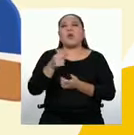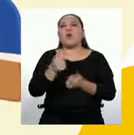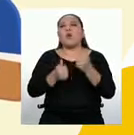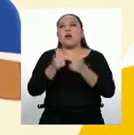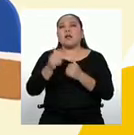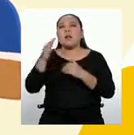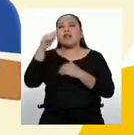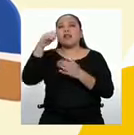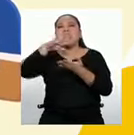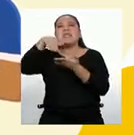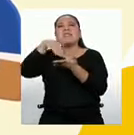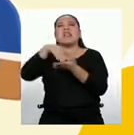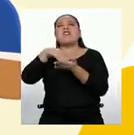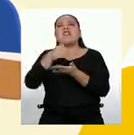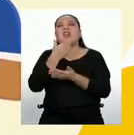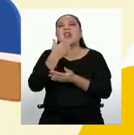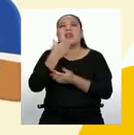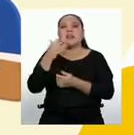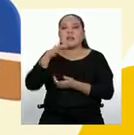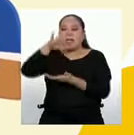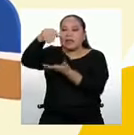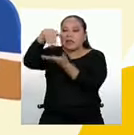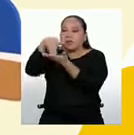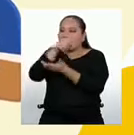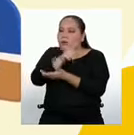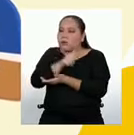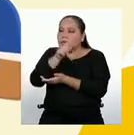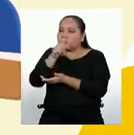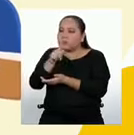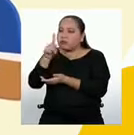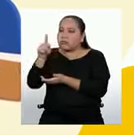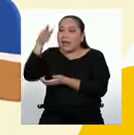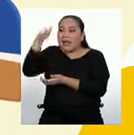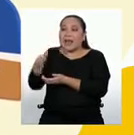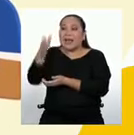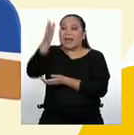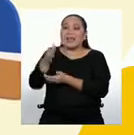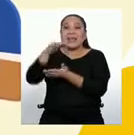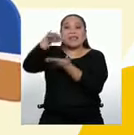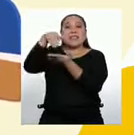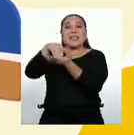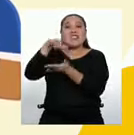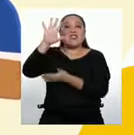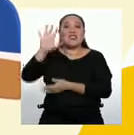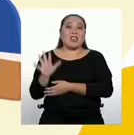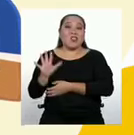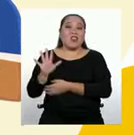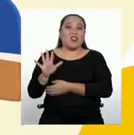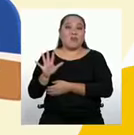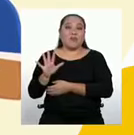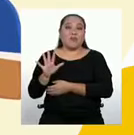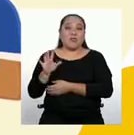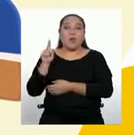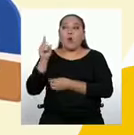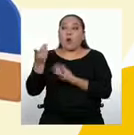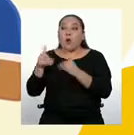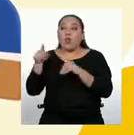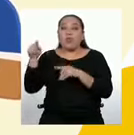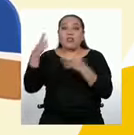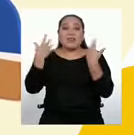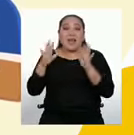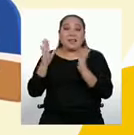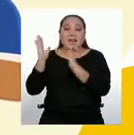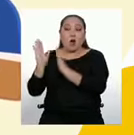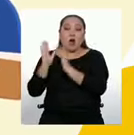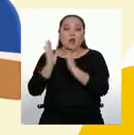ubica en el centro? Sí, el 5. Entonces decimos que el valor que ocupa la posición central cuando nuestros datos están